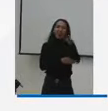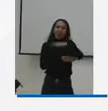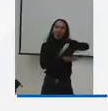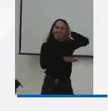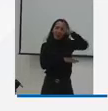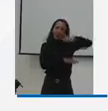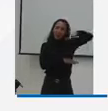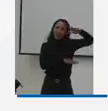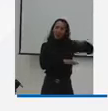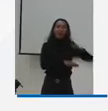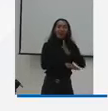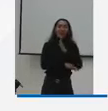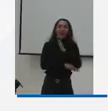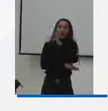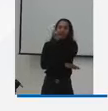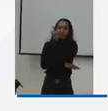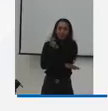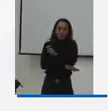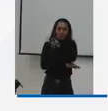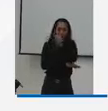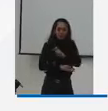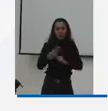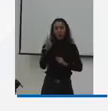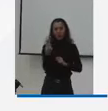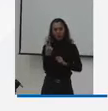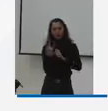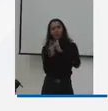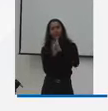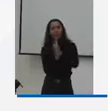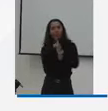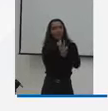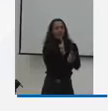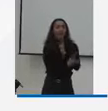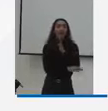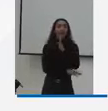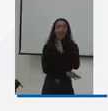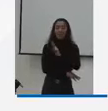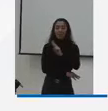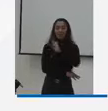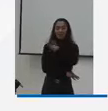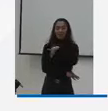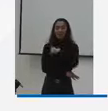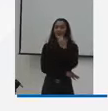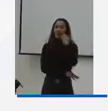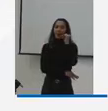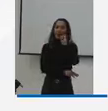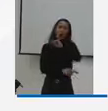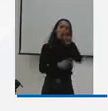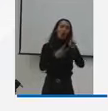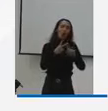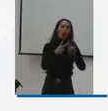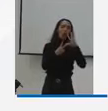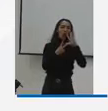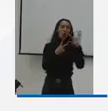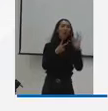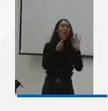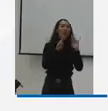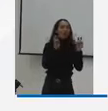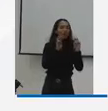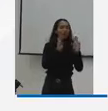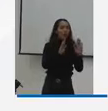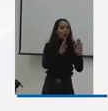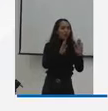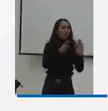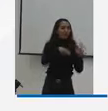departamento de Antioquia esta respuesta la van a dar en dos partes primero la viceministra Lina Barrera y se prepara Luis Eduardo Lombo de Fomento